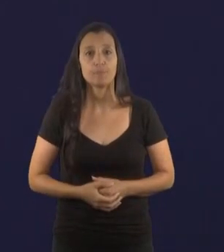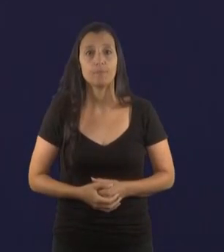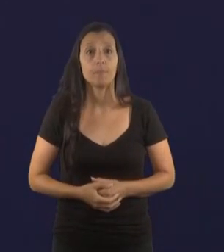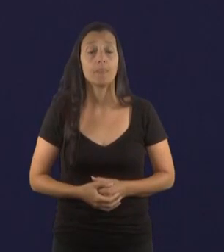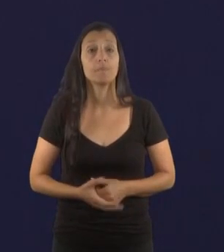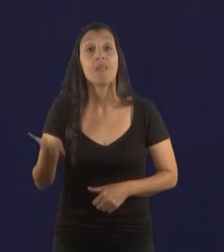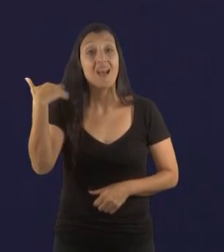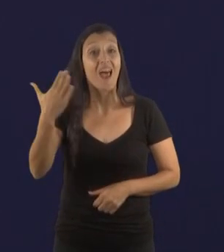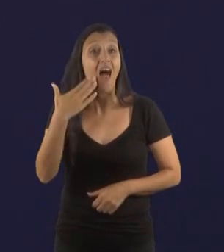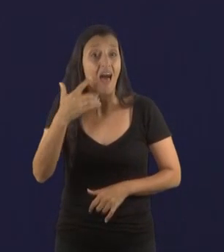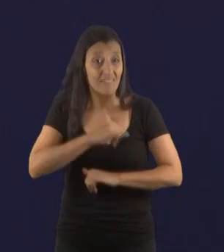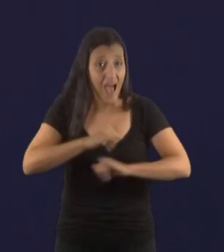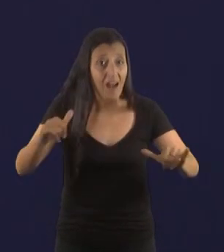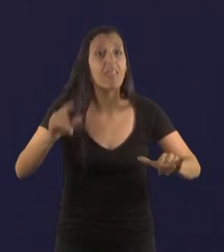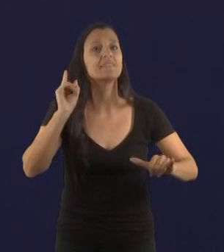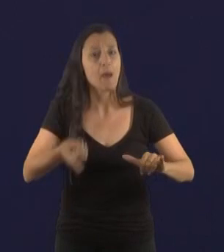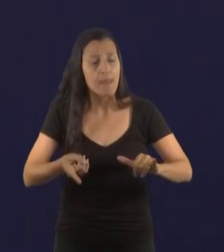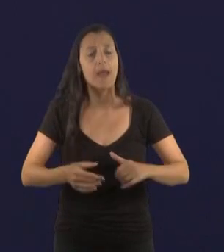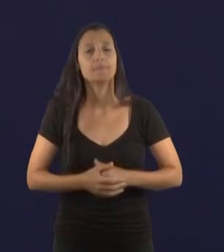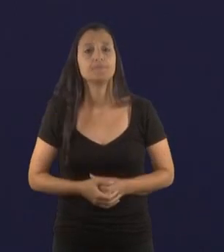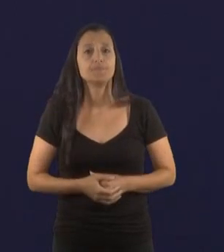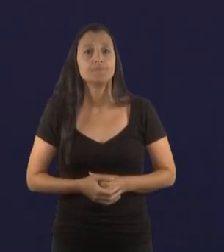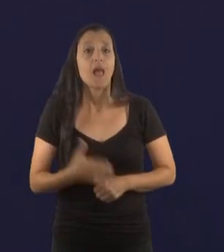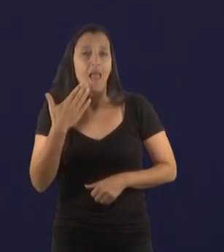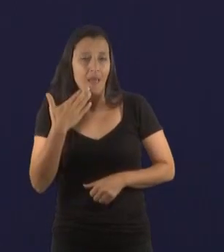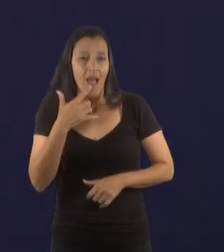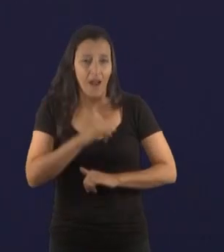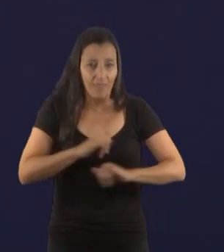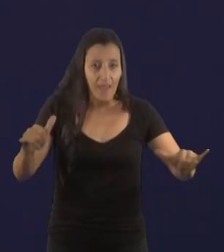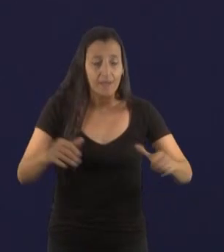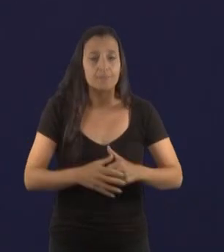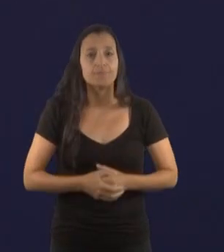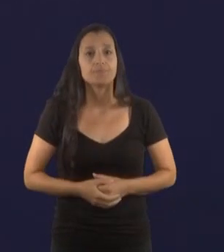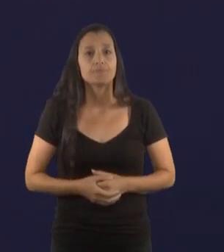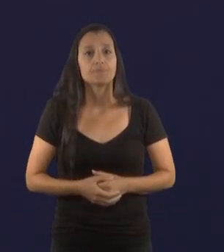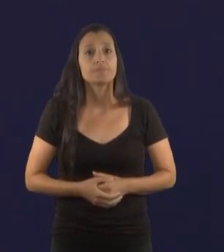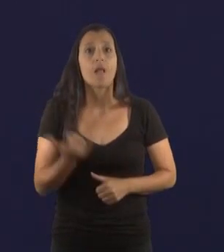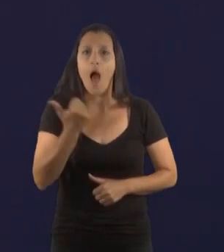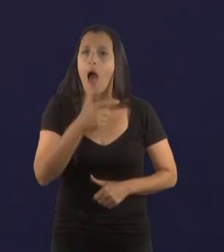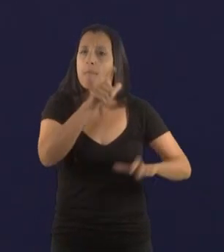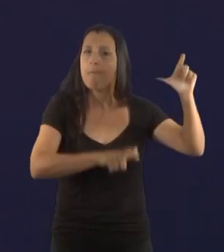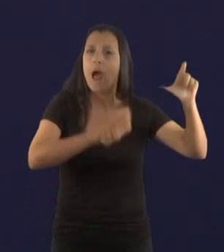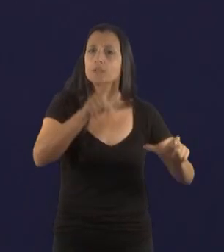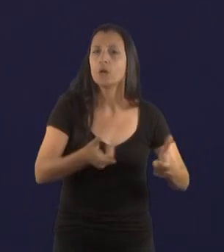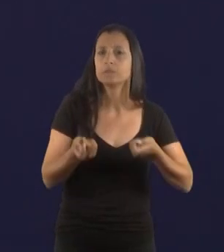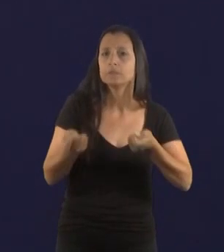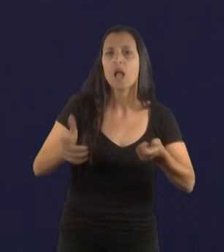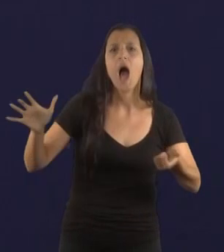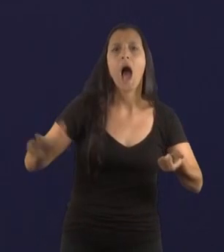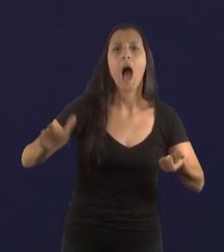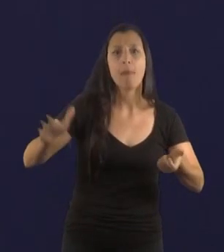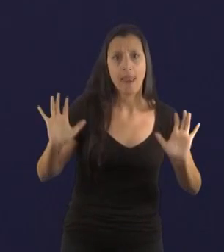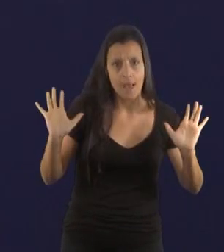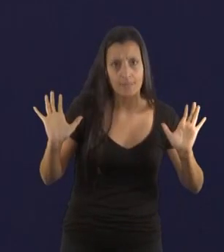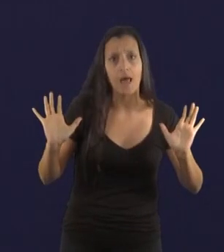conferencia de la tarde o en la grabación de la tarde, amenazándolos con otro tipo de cuestiones como no